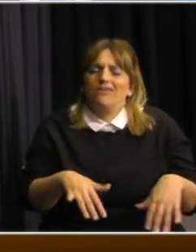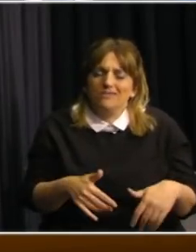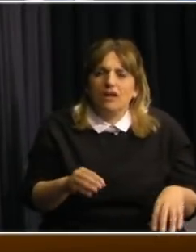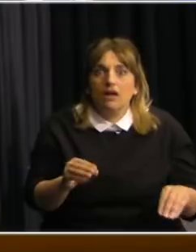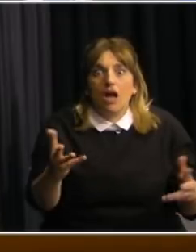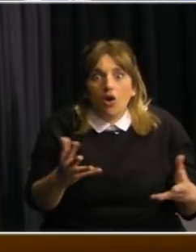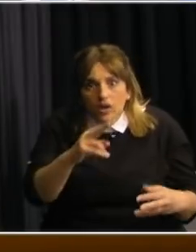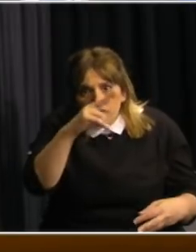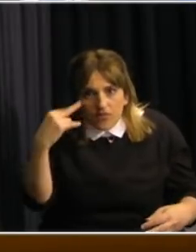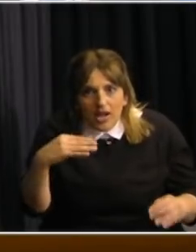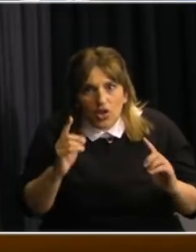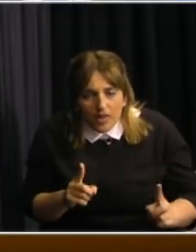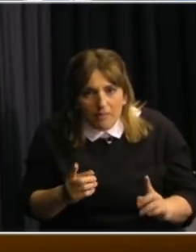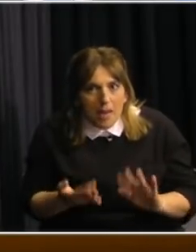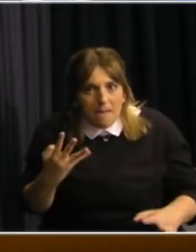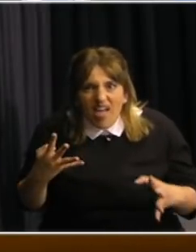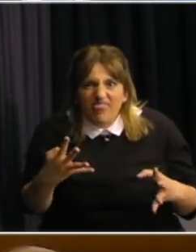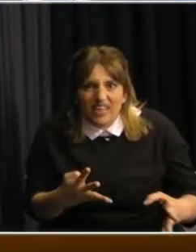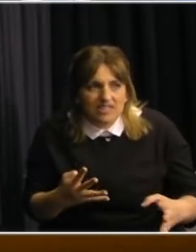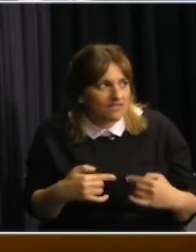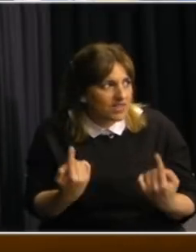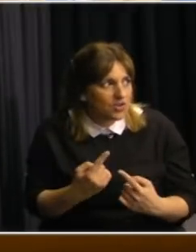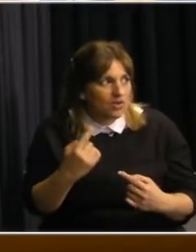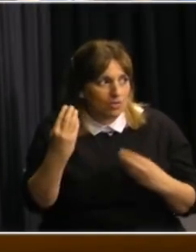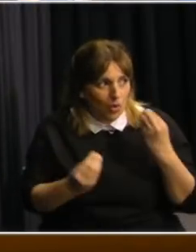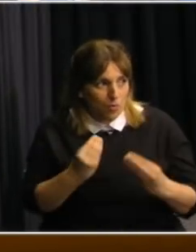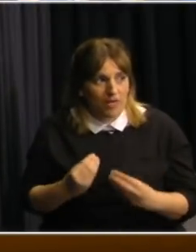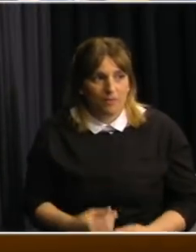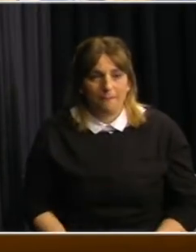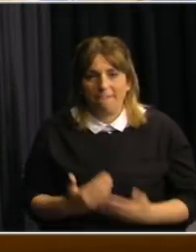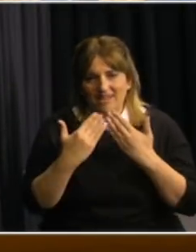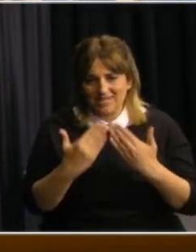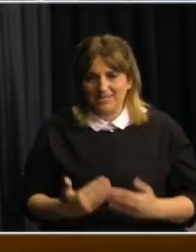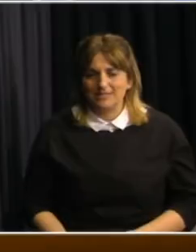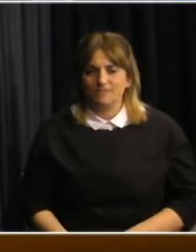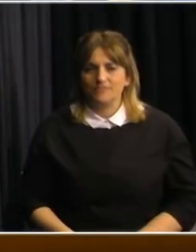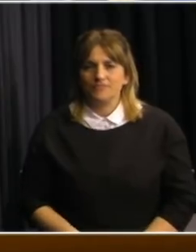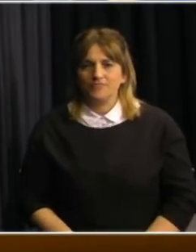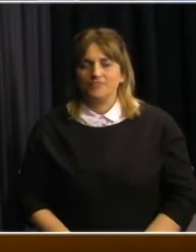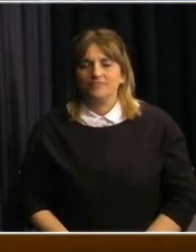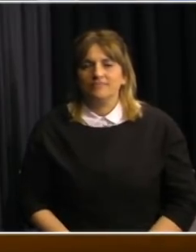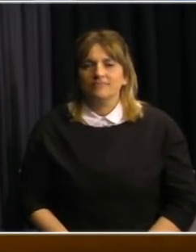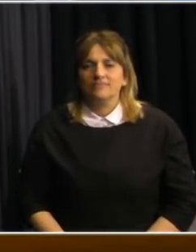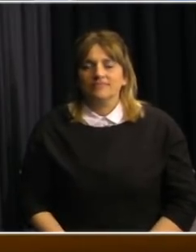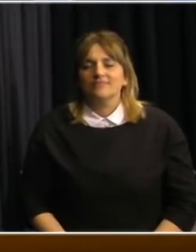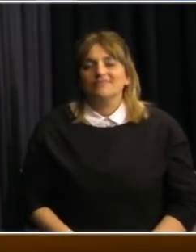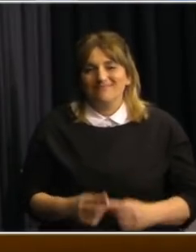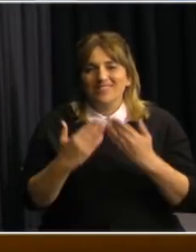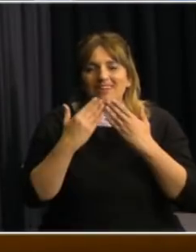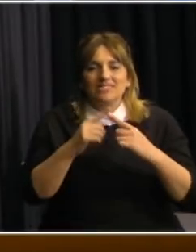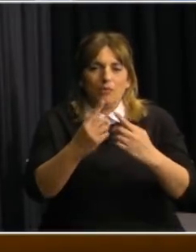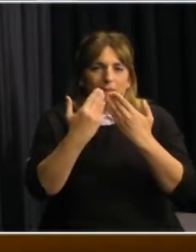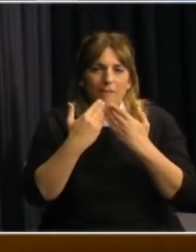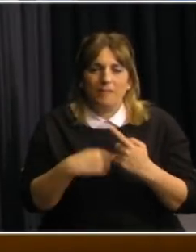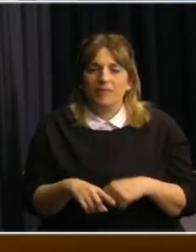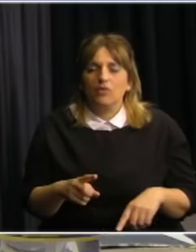Ahora el verano se plantea como más desafiante para ustedes. Muchas gracias. Gracias Mariela. Yo voy a ir con la primera parte de su